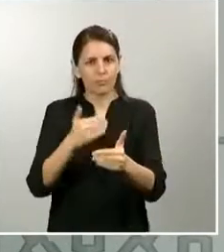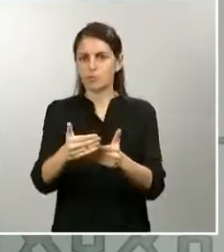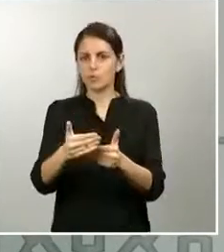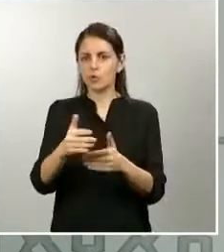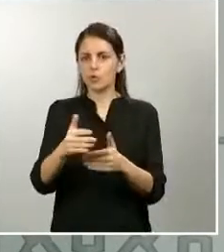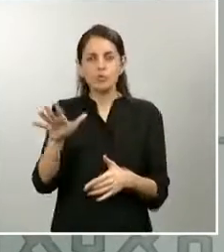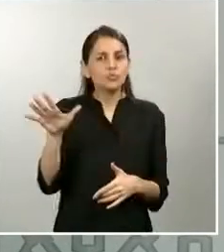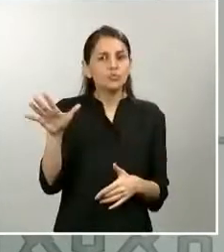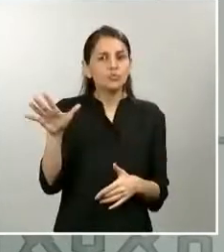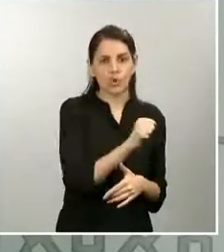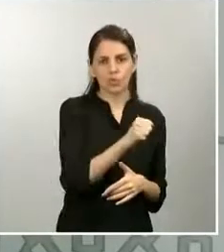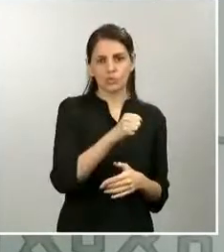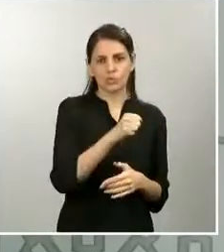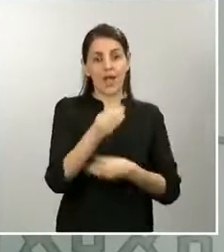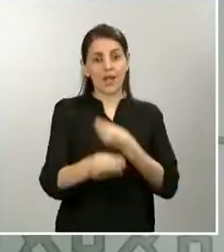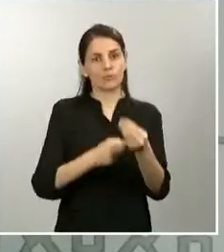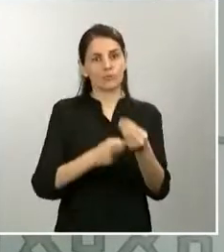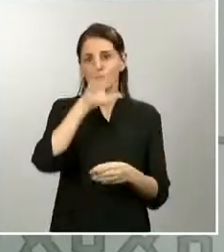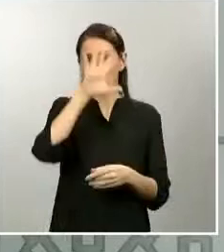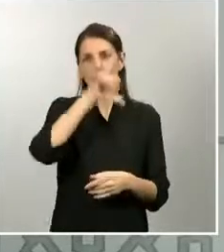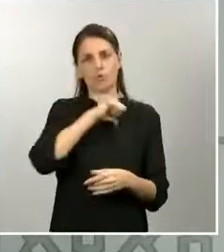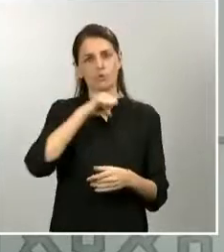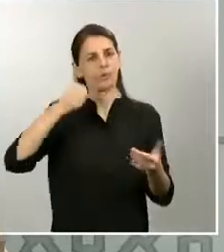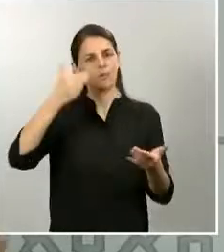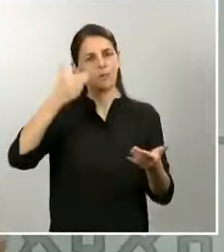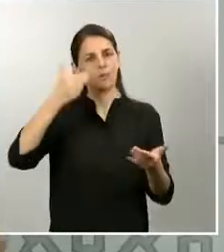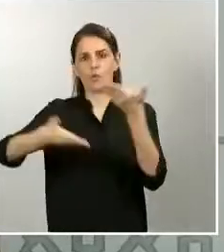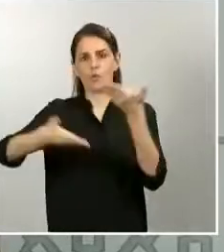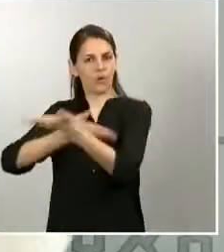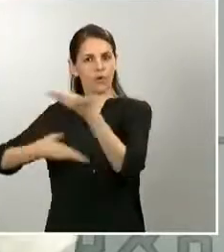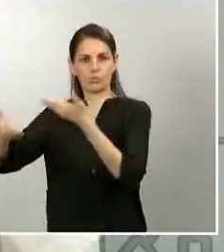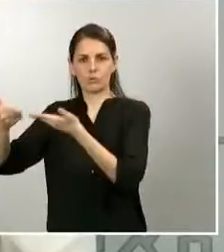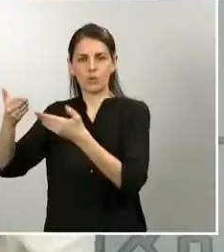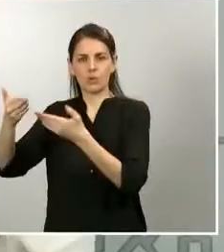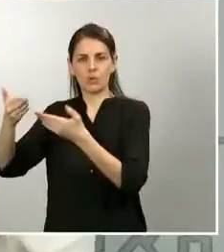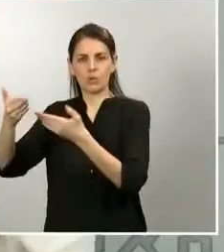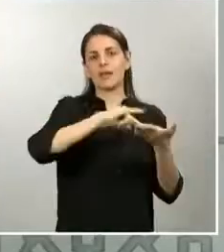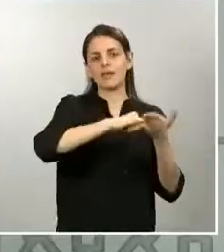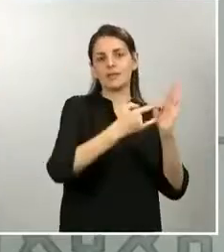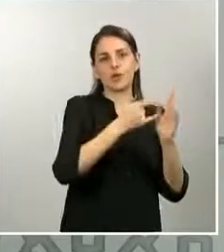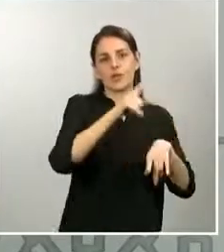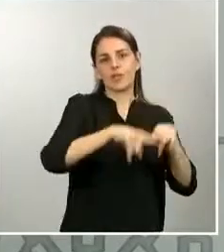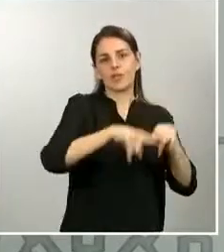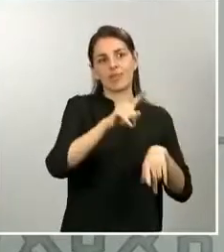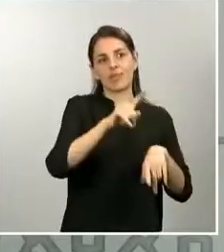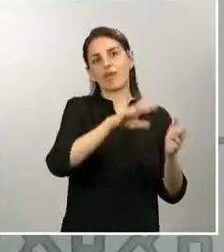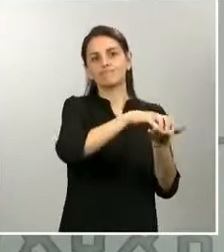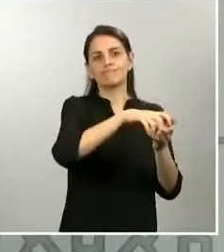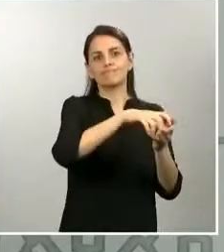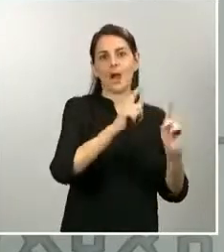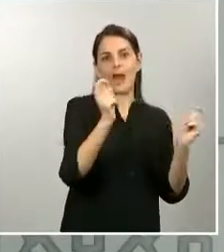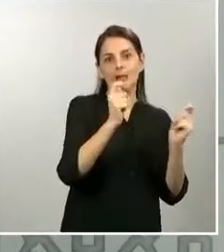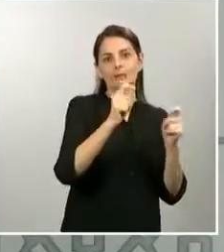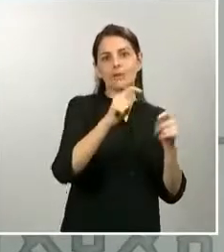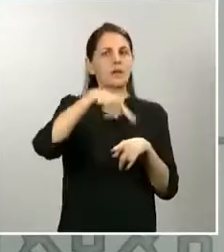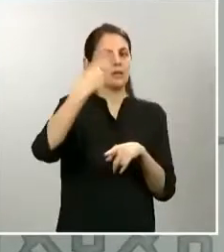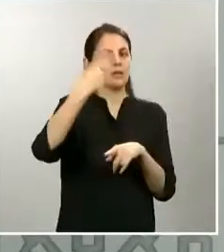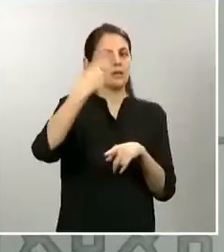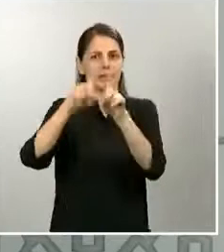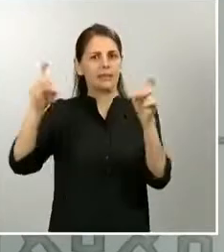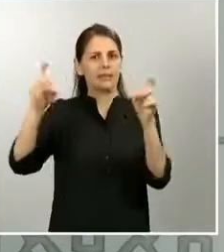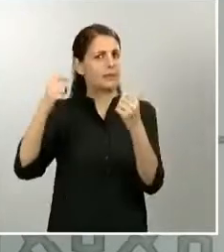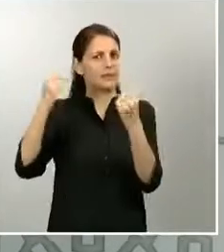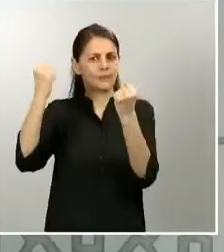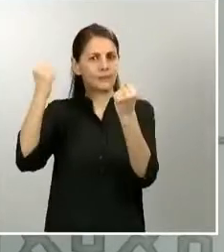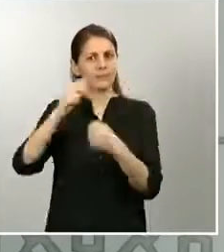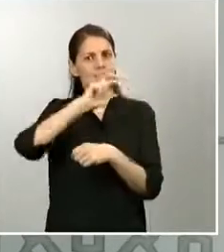en coordinación con las comunidades autónomas, a nivel técnico con la ponencia de alerta y luego organismos más por encima. Pero estamos siempre